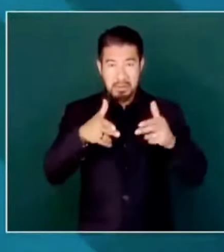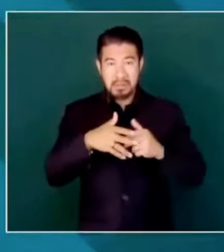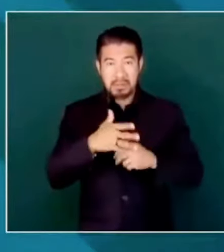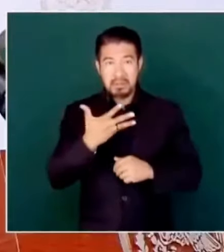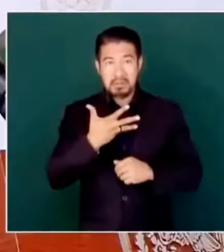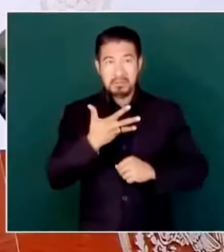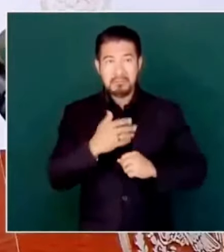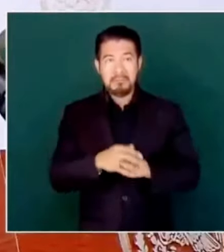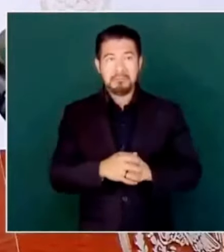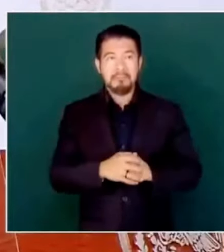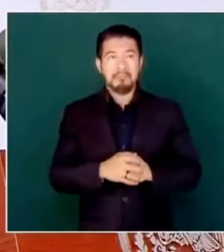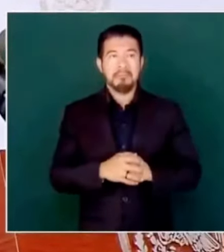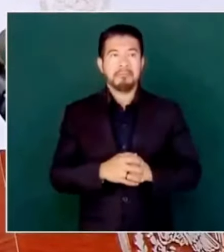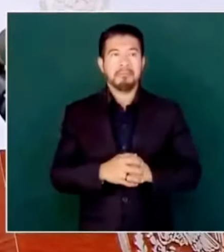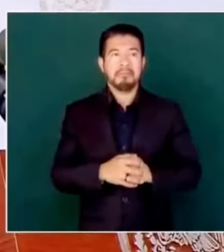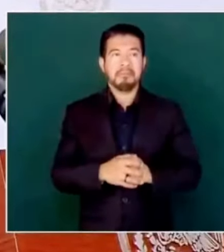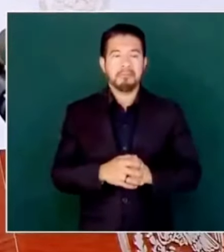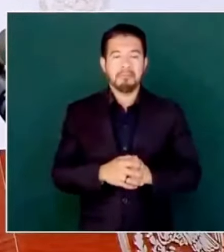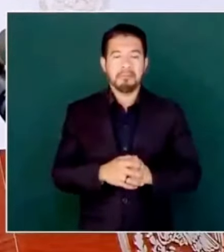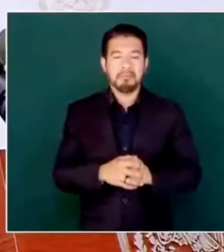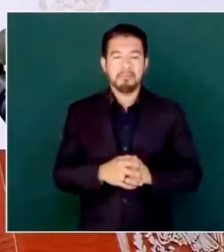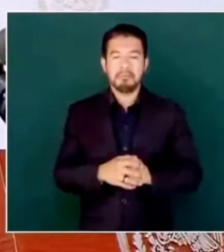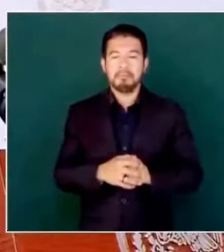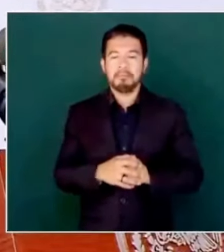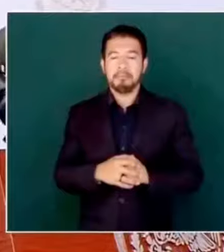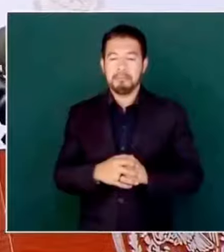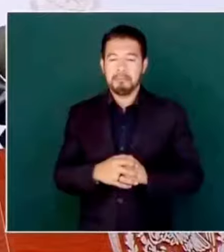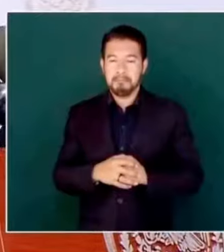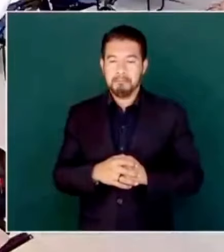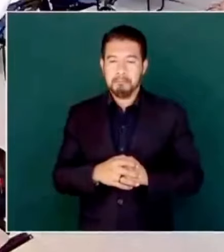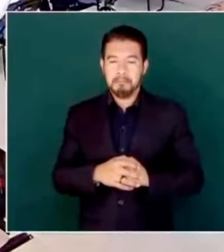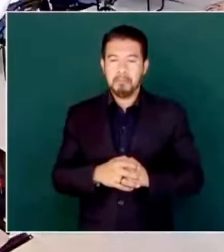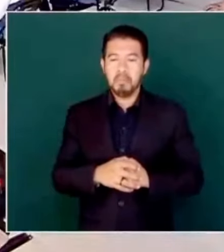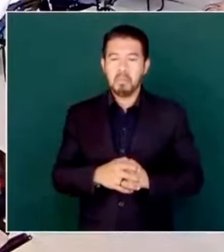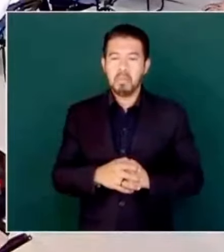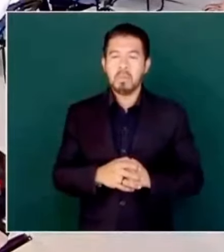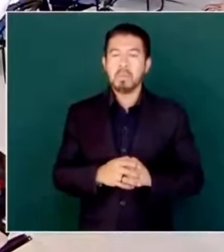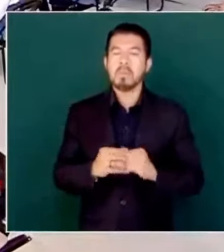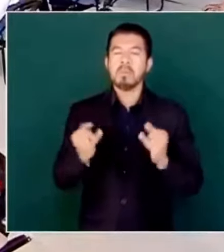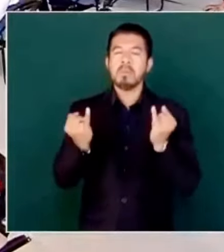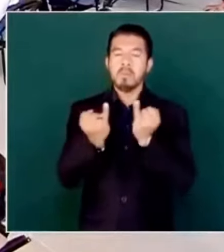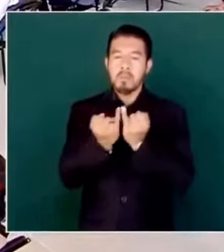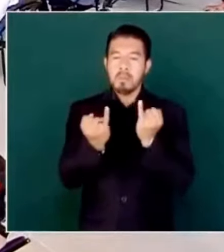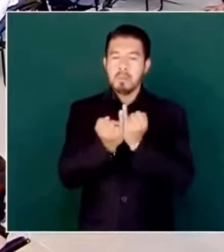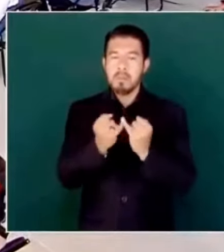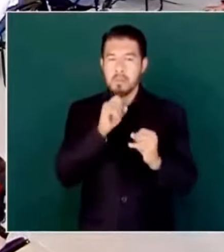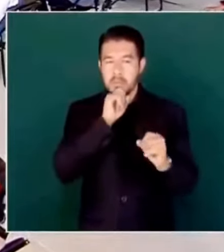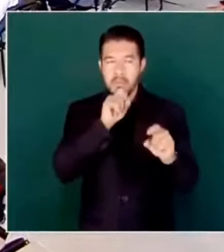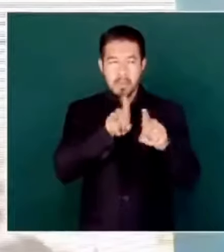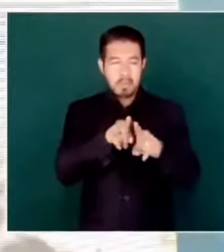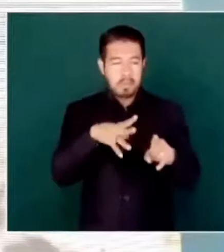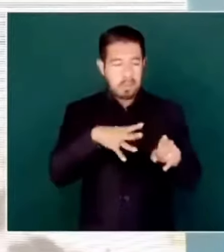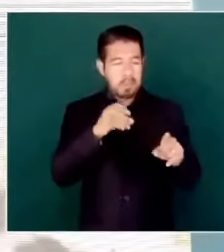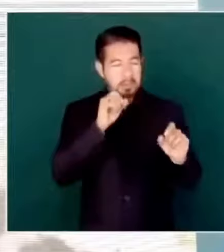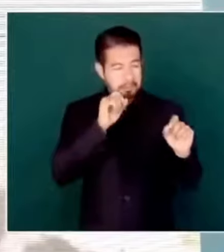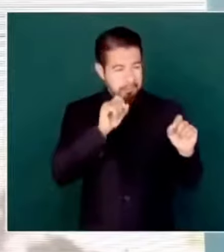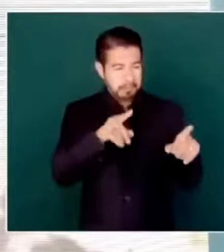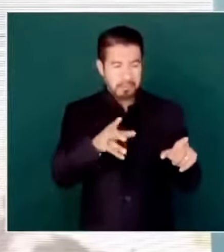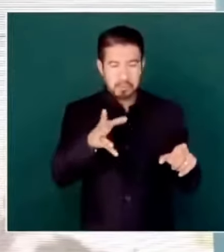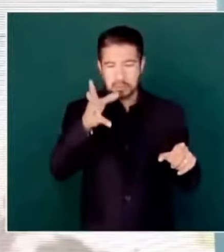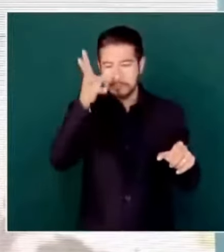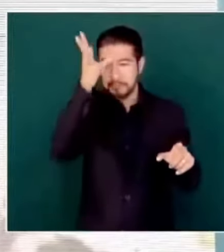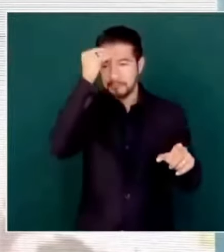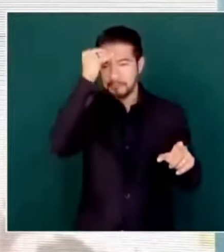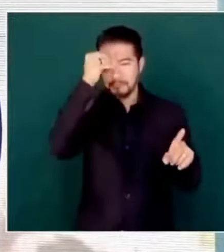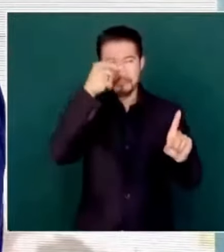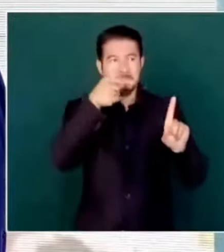así como… porque vienen de la misma escuela, de